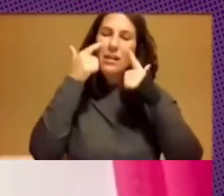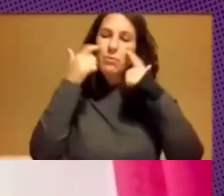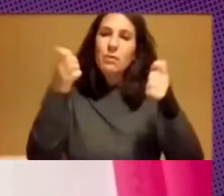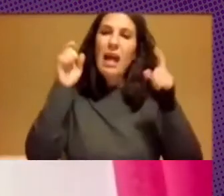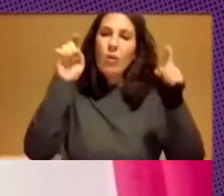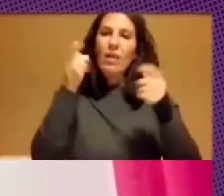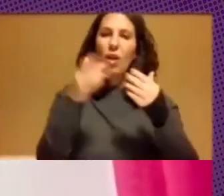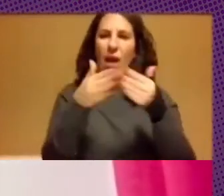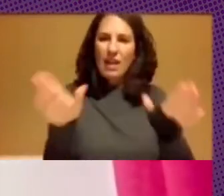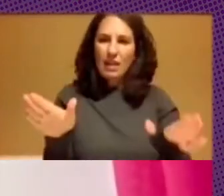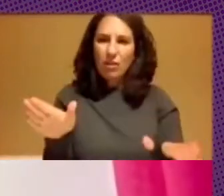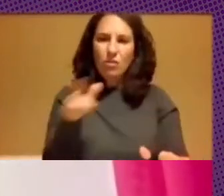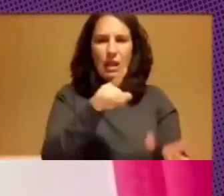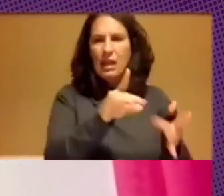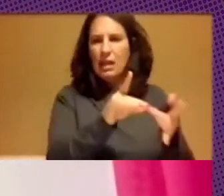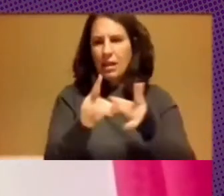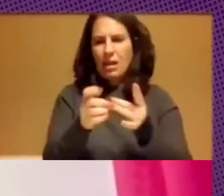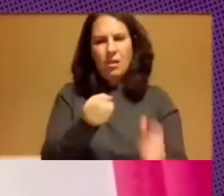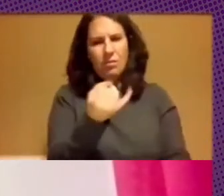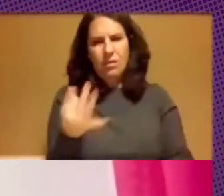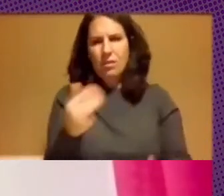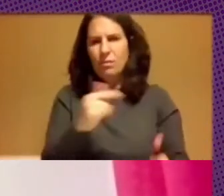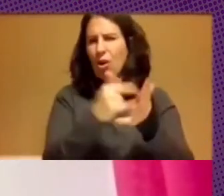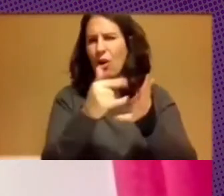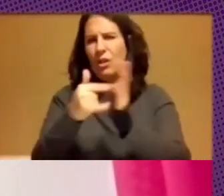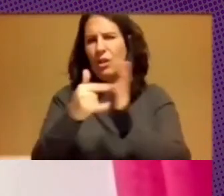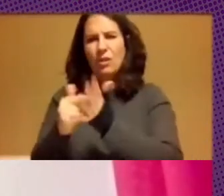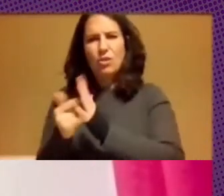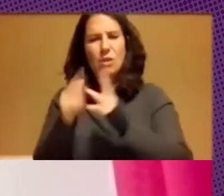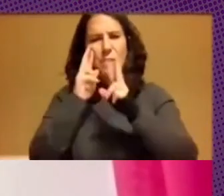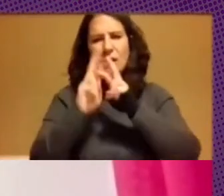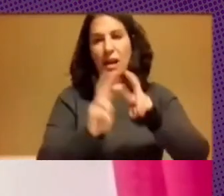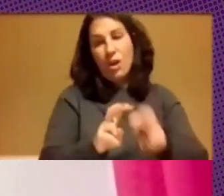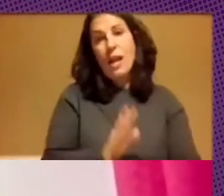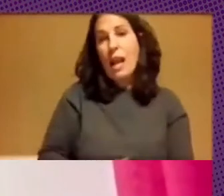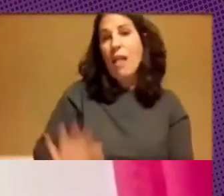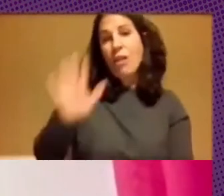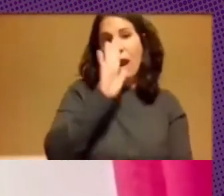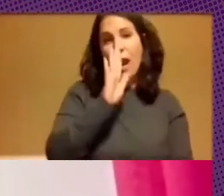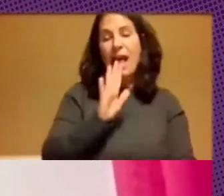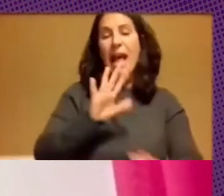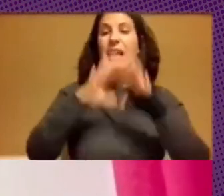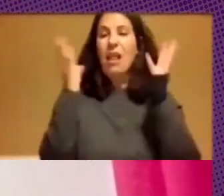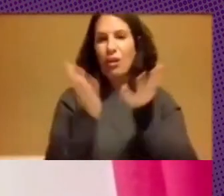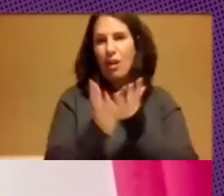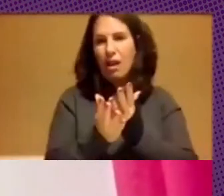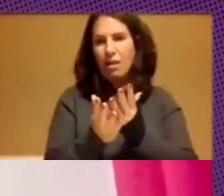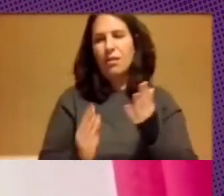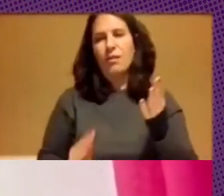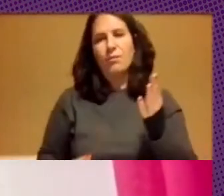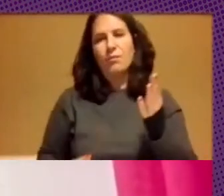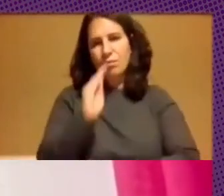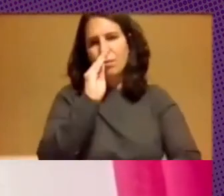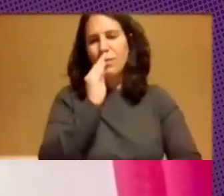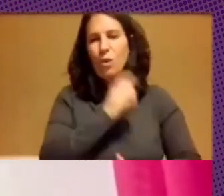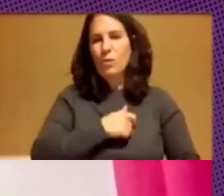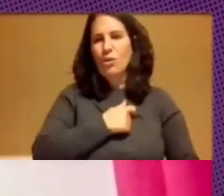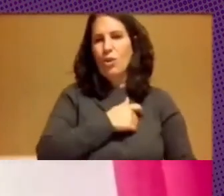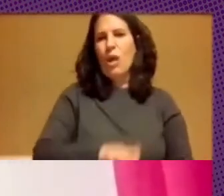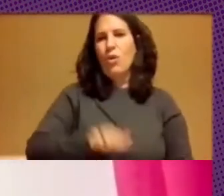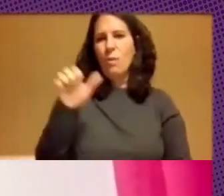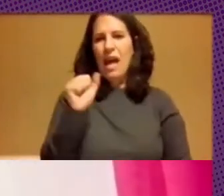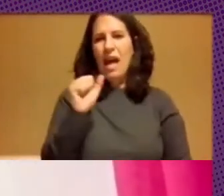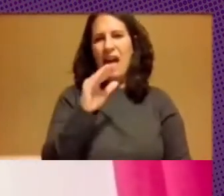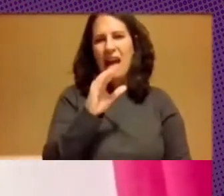abierta, habiendo liderado numerosos proyectos de investigación nacionales e internacionales con financiamiento de la Comisión Europea, AESI